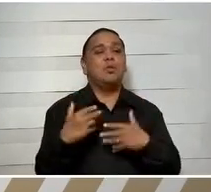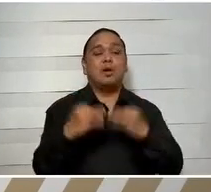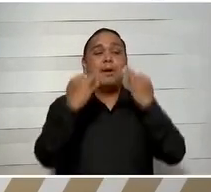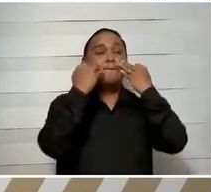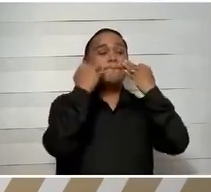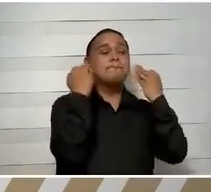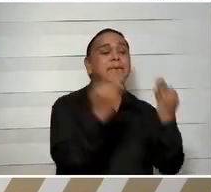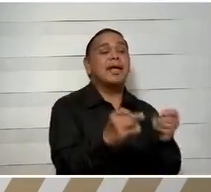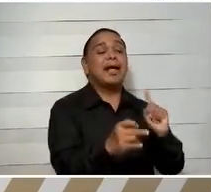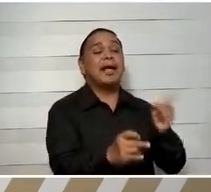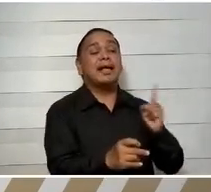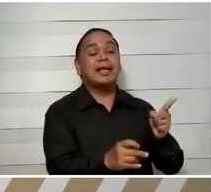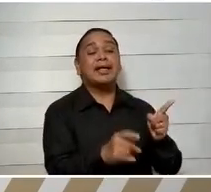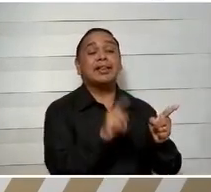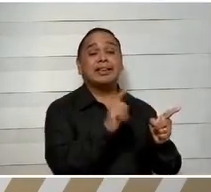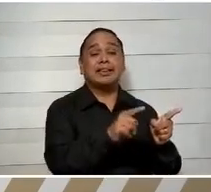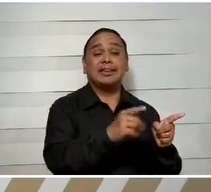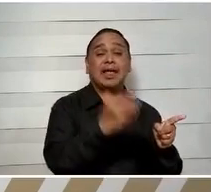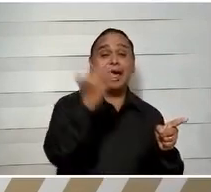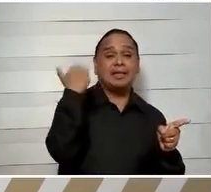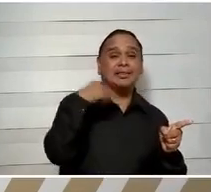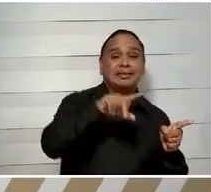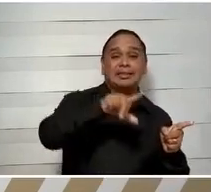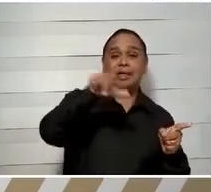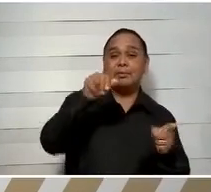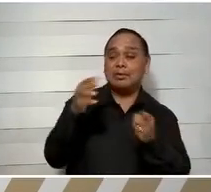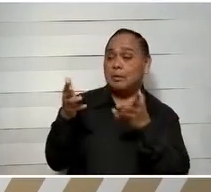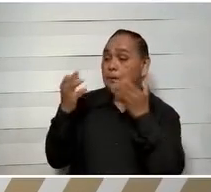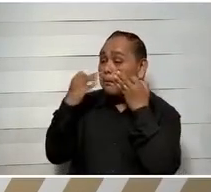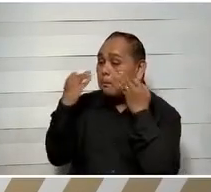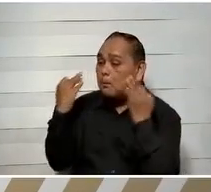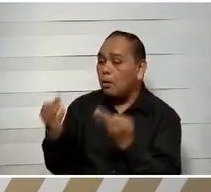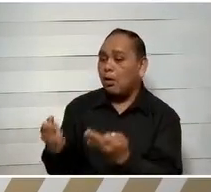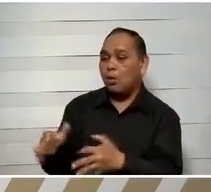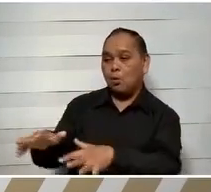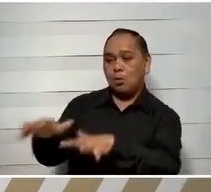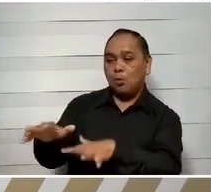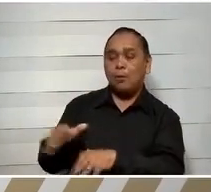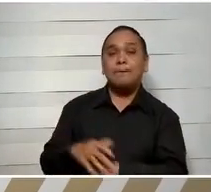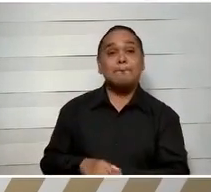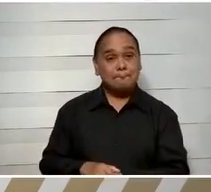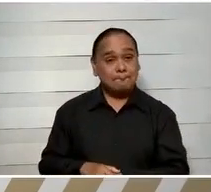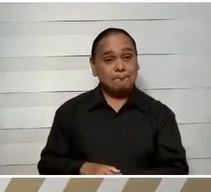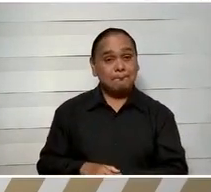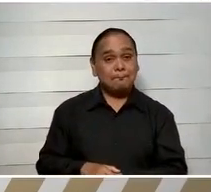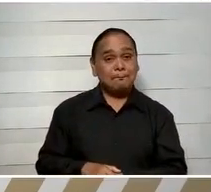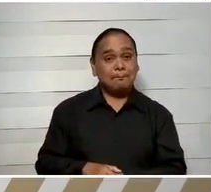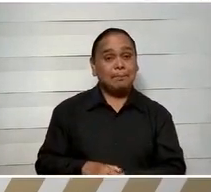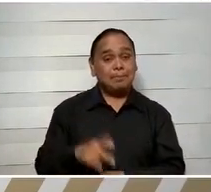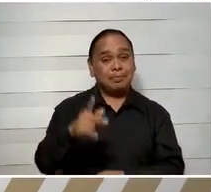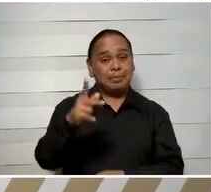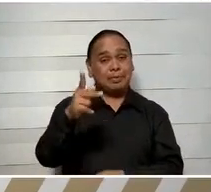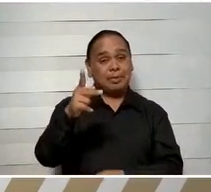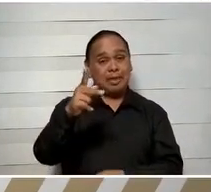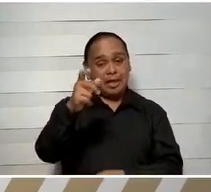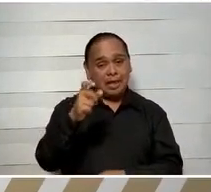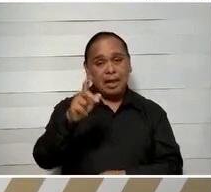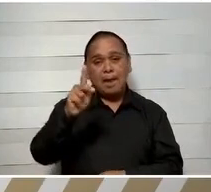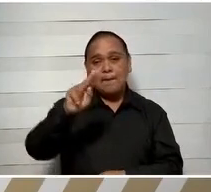el antes y después. ve y sí, son 32 millones de pesos, ¿no? Como que Xpujil le fue re bien, ¿verdad mi presidente?